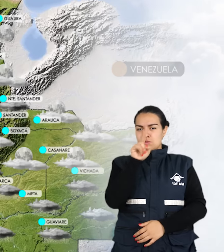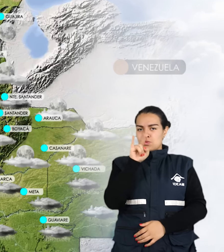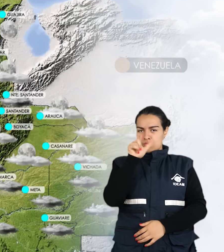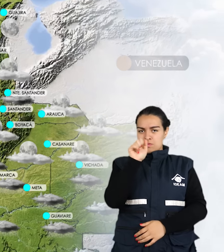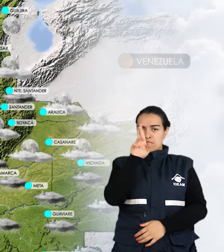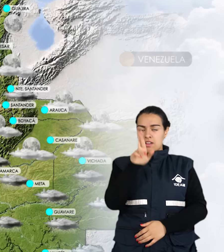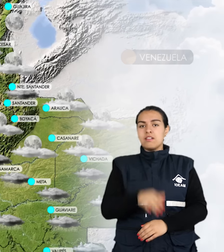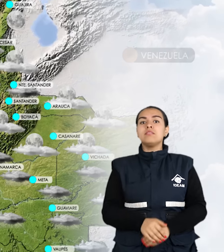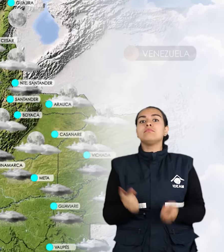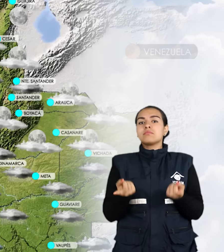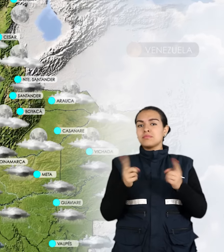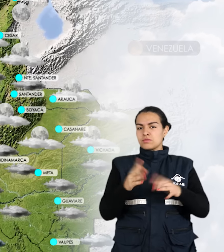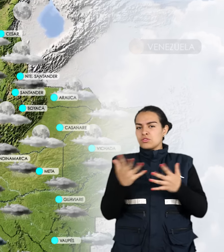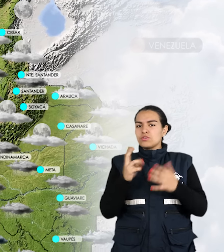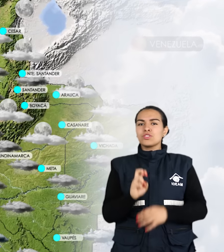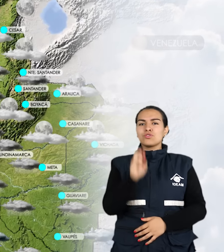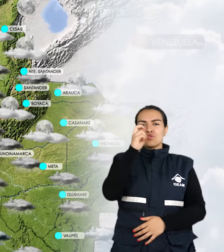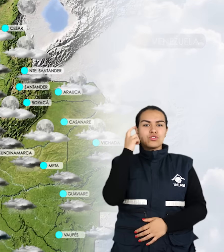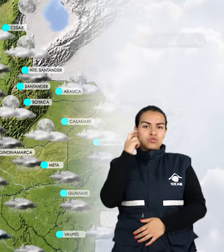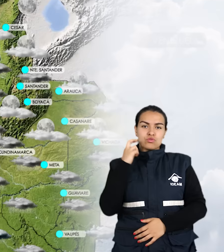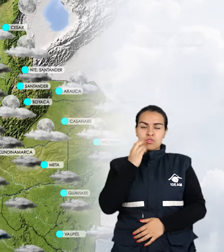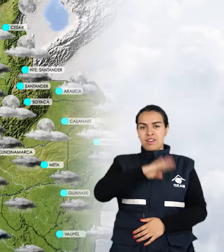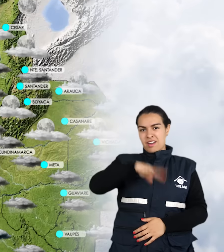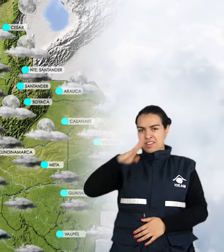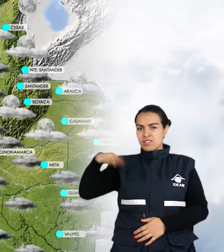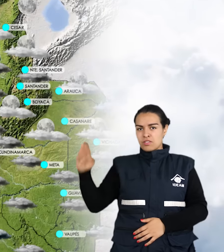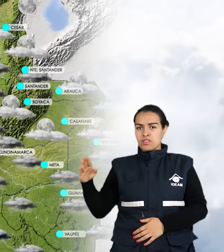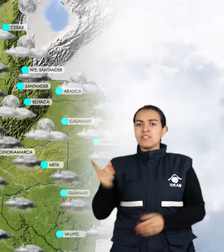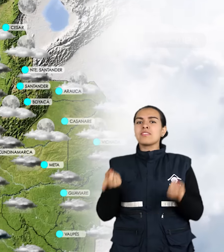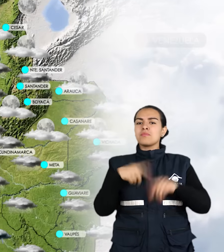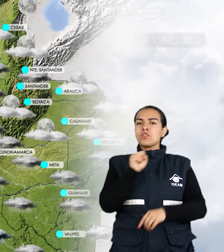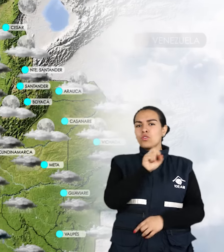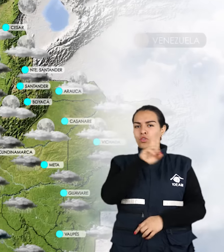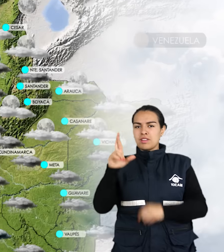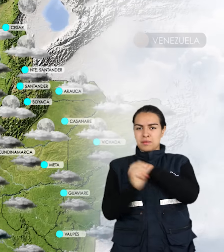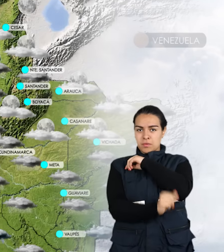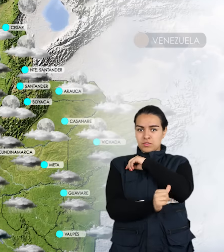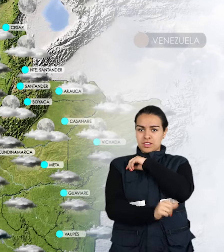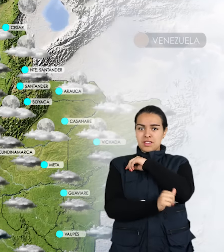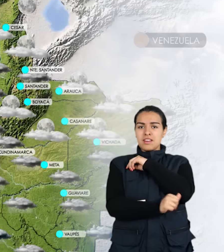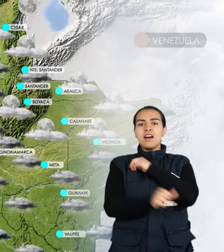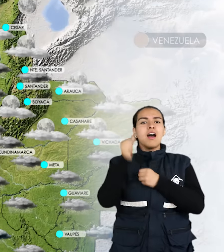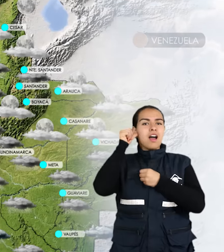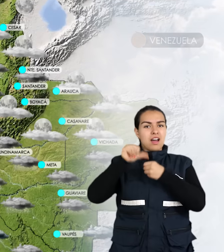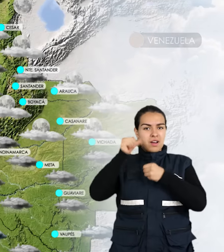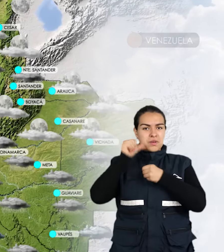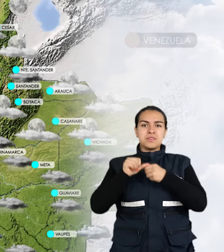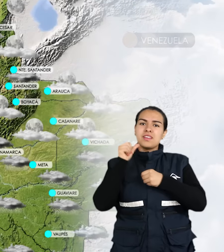insular, al igual que en el norte de Chocó y Antioquia, en sectores del oriente de Boyacá, Arauca, Casanare